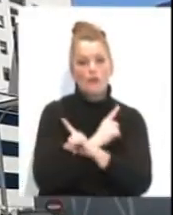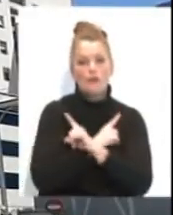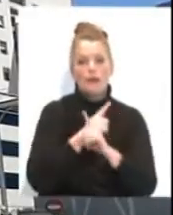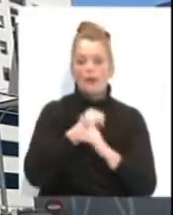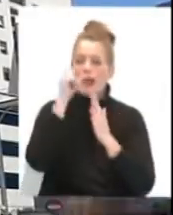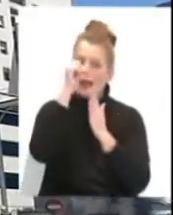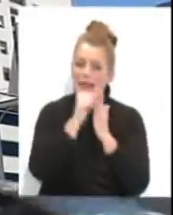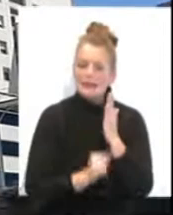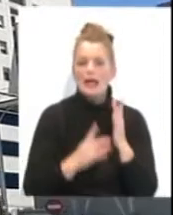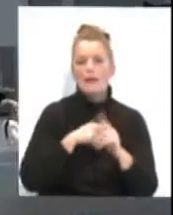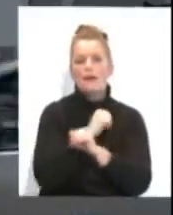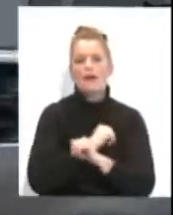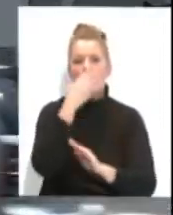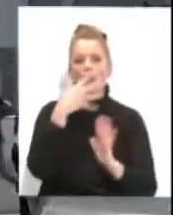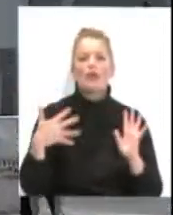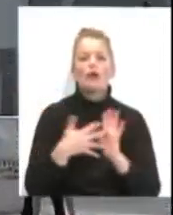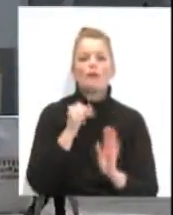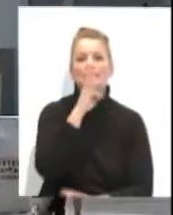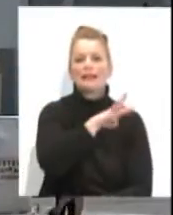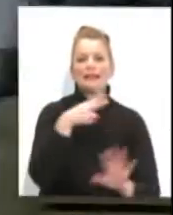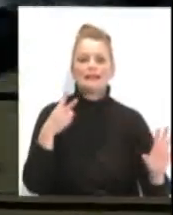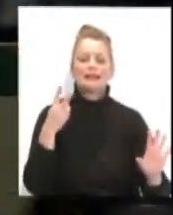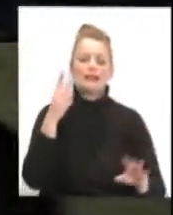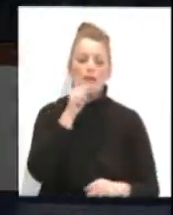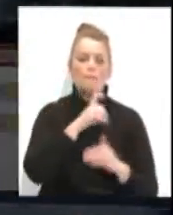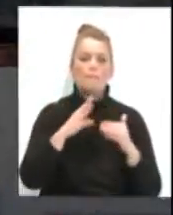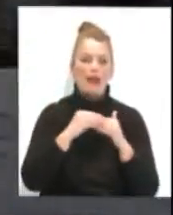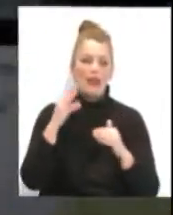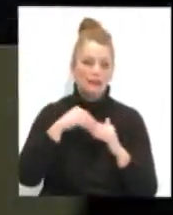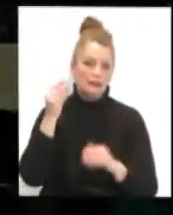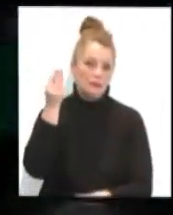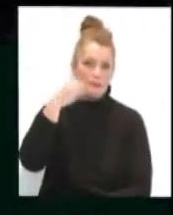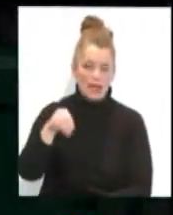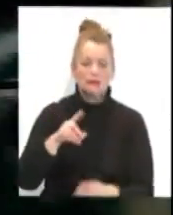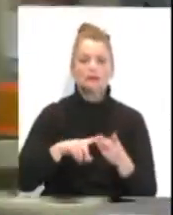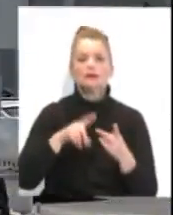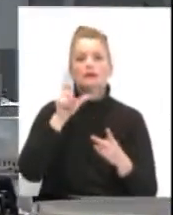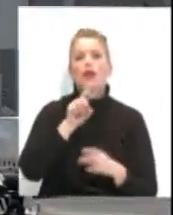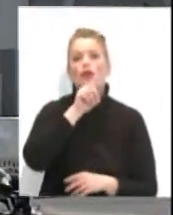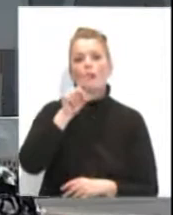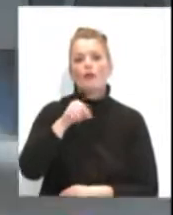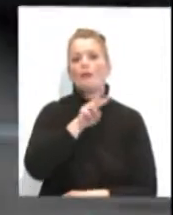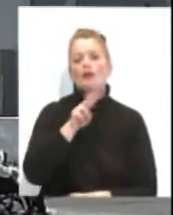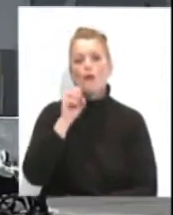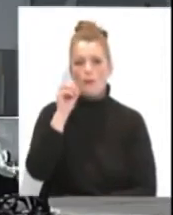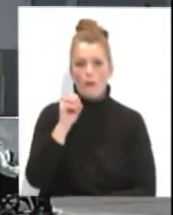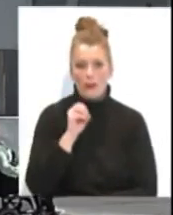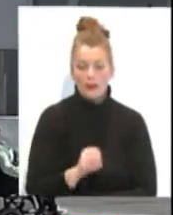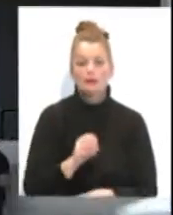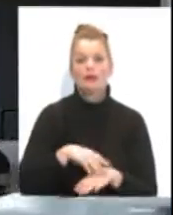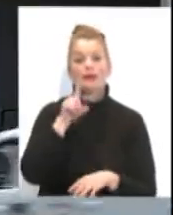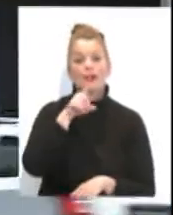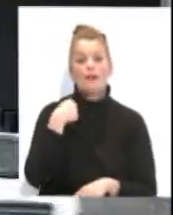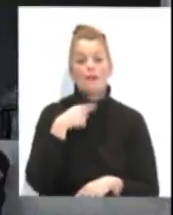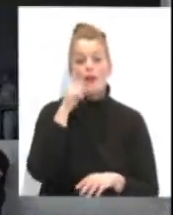las listas de espera 5.037 pacientes más que en el año anterior, un incremento del 12,22%. De ellos,